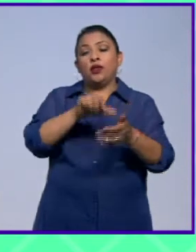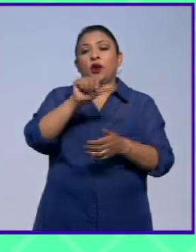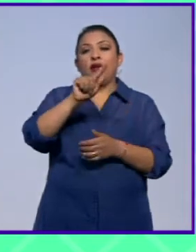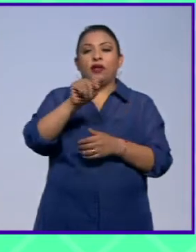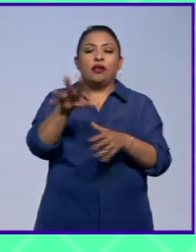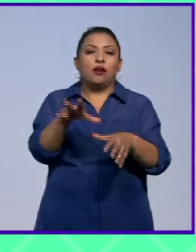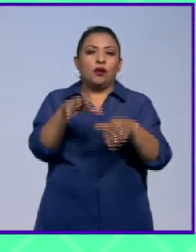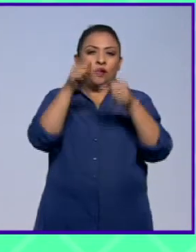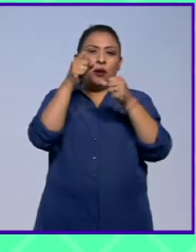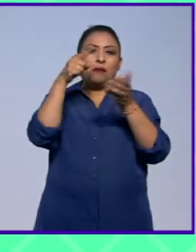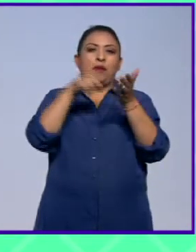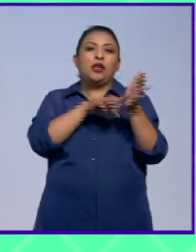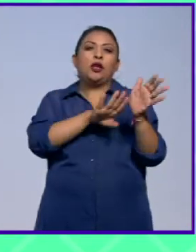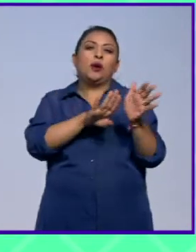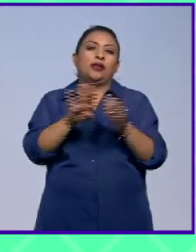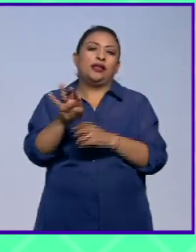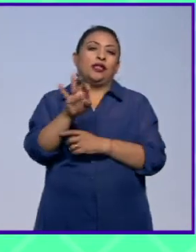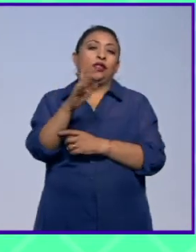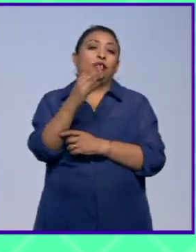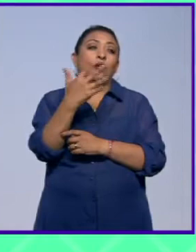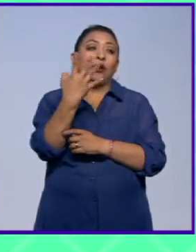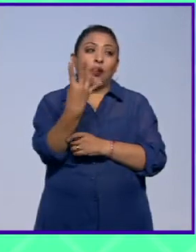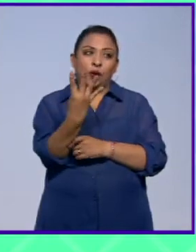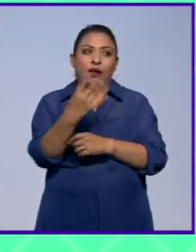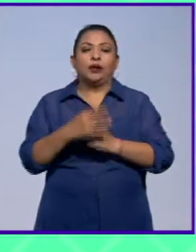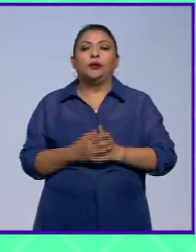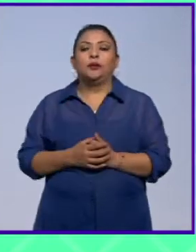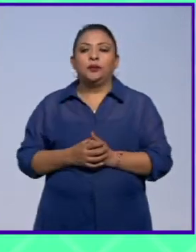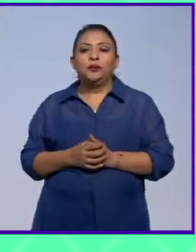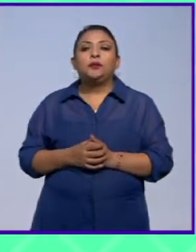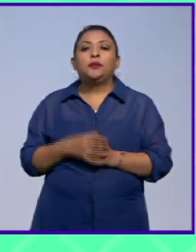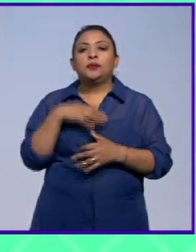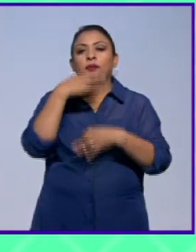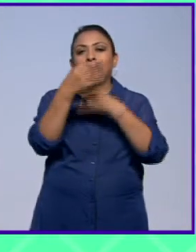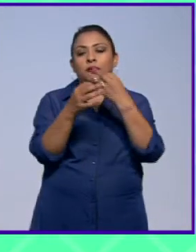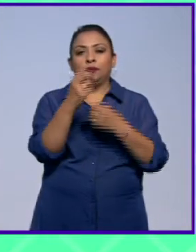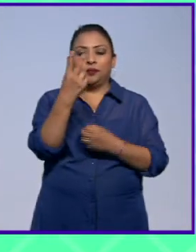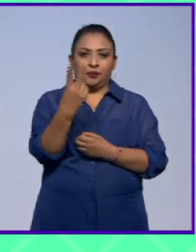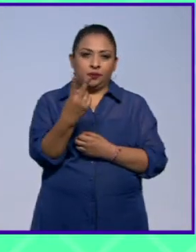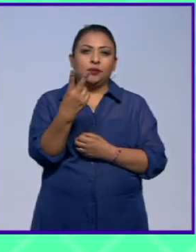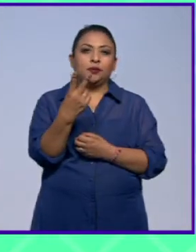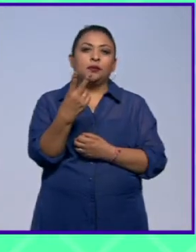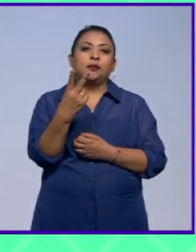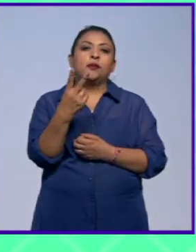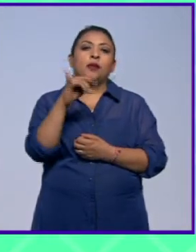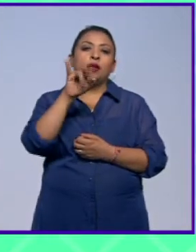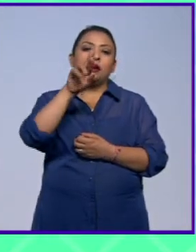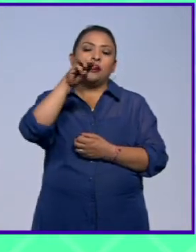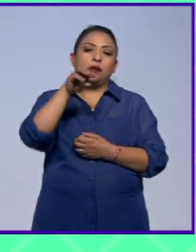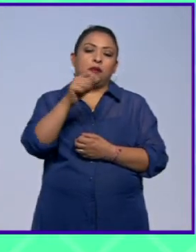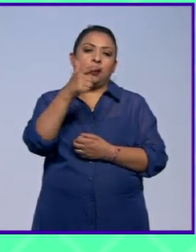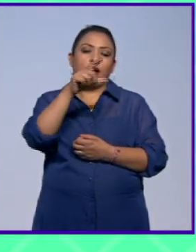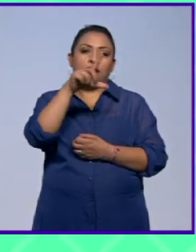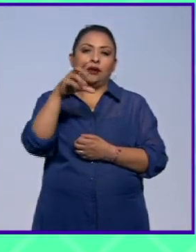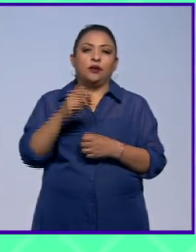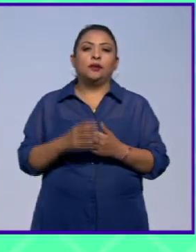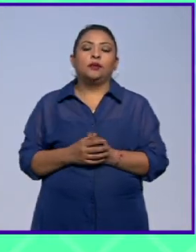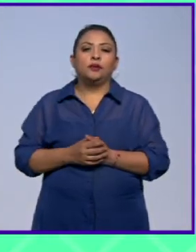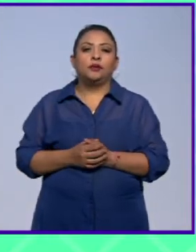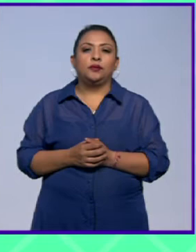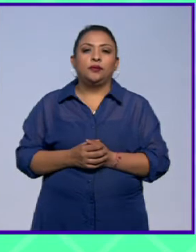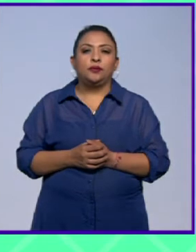adquirió en 1954 Noticias 22 Irma Gallo